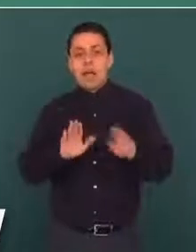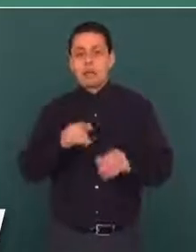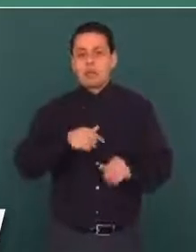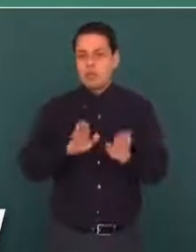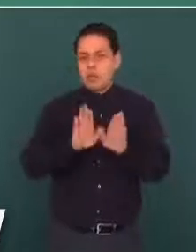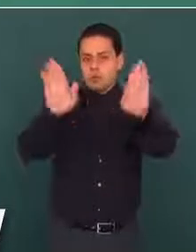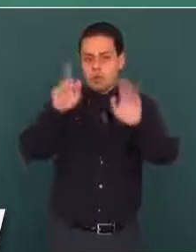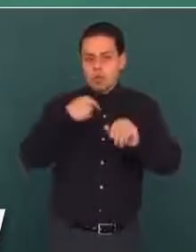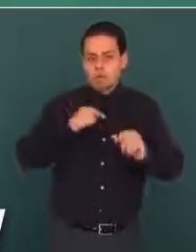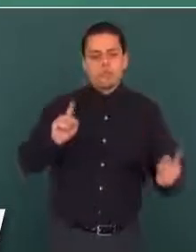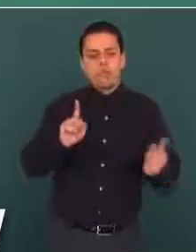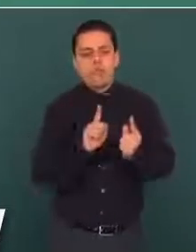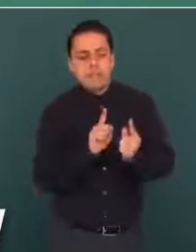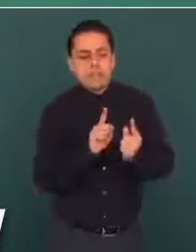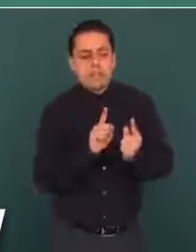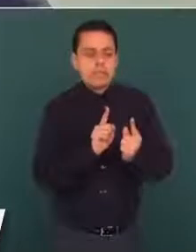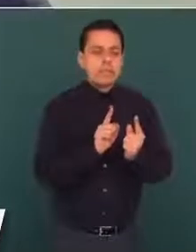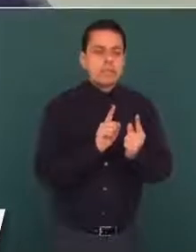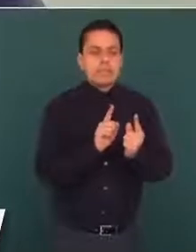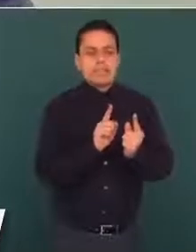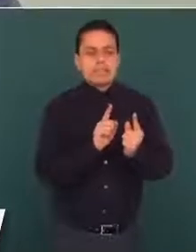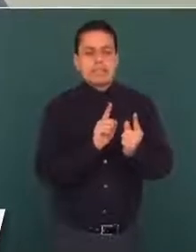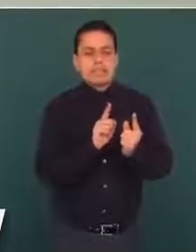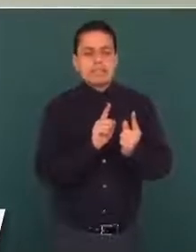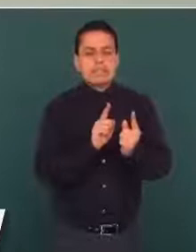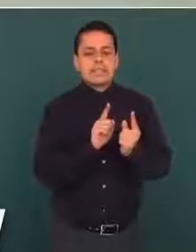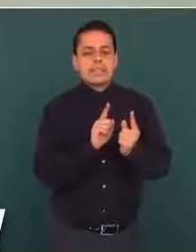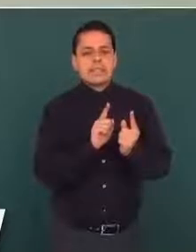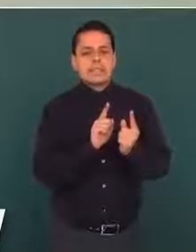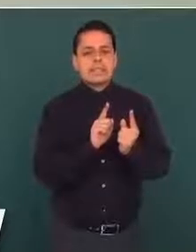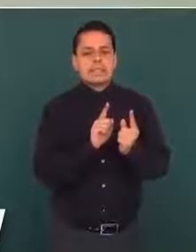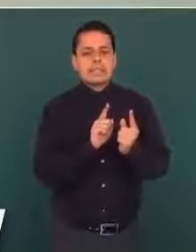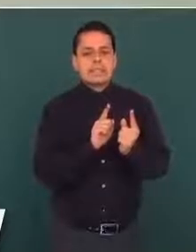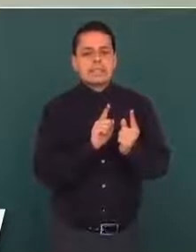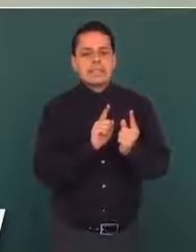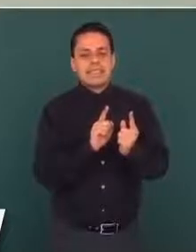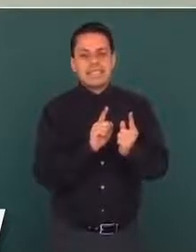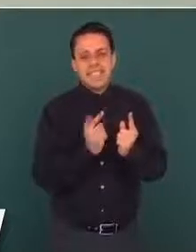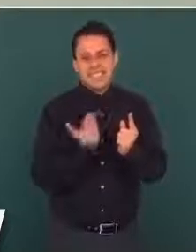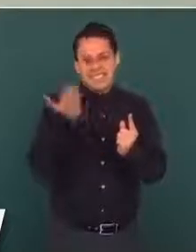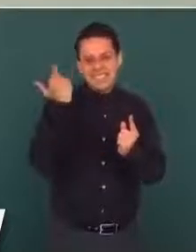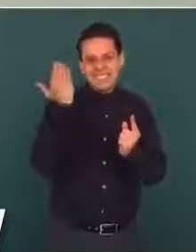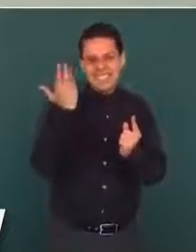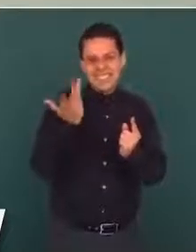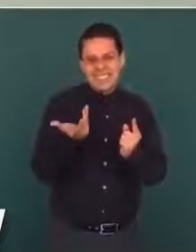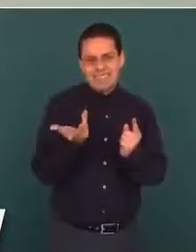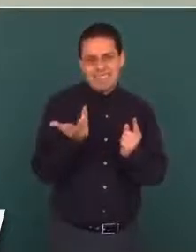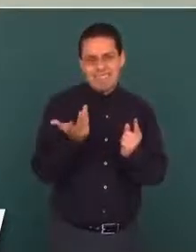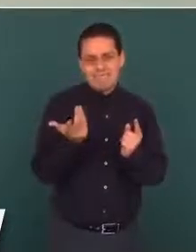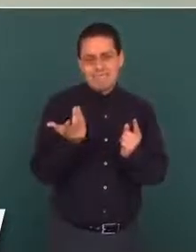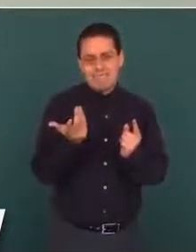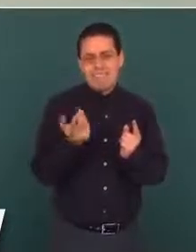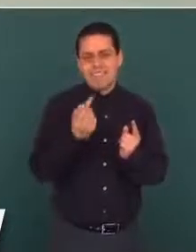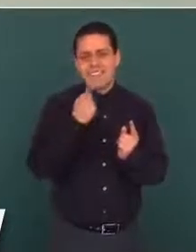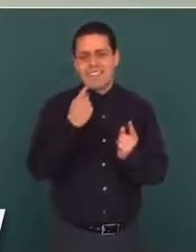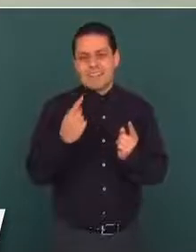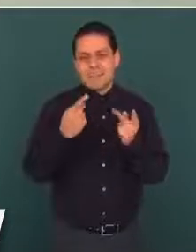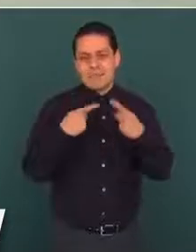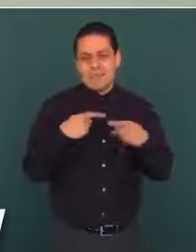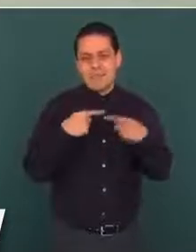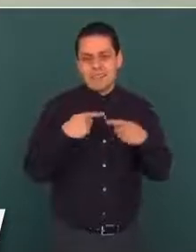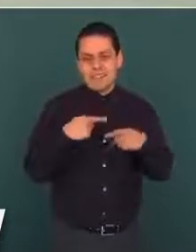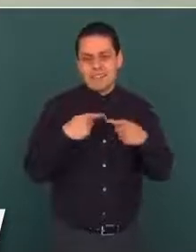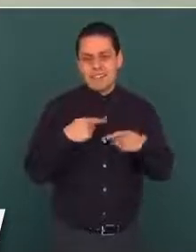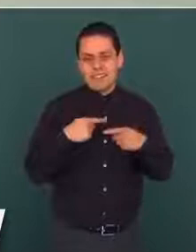el aeropuerto, en algún lugar. Y además, como antes se vestían de una manera muy